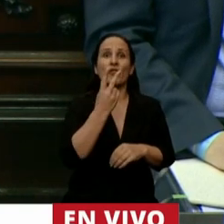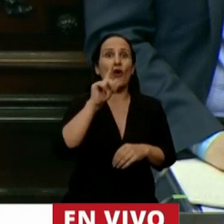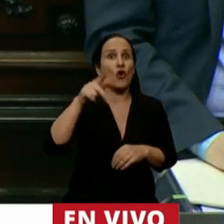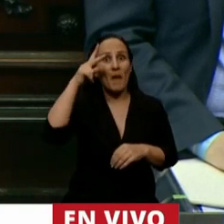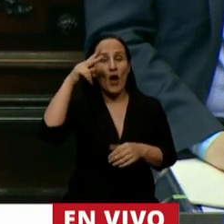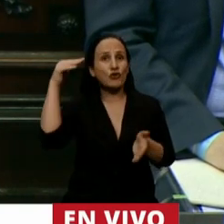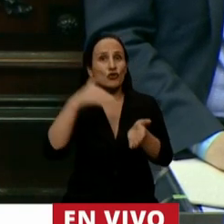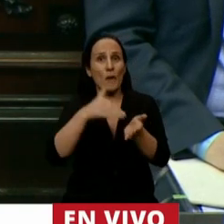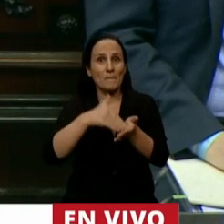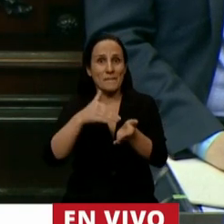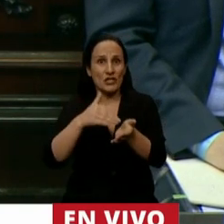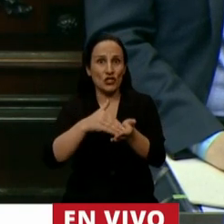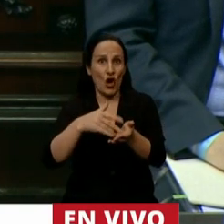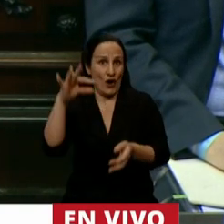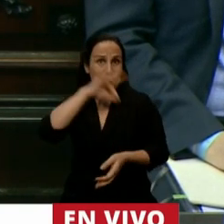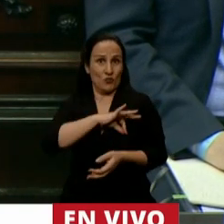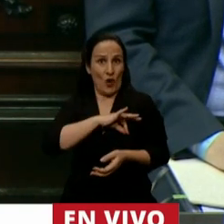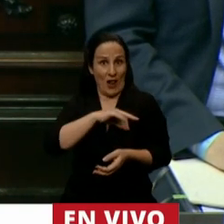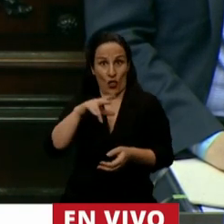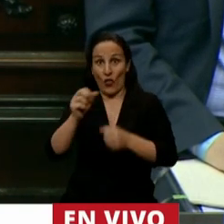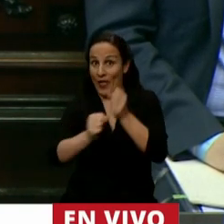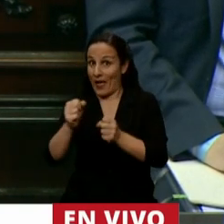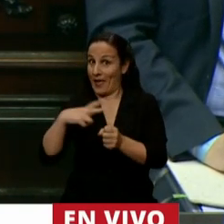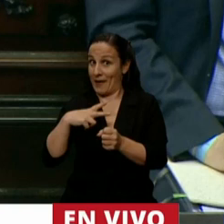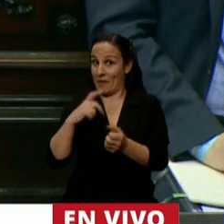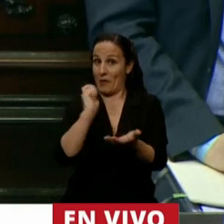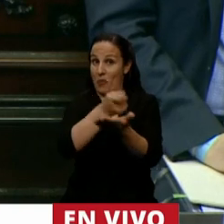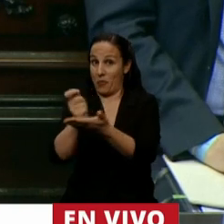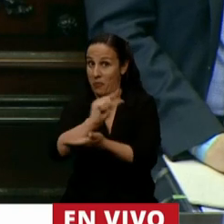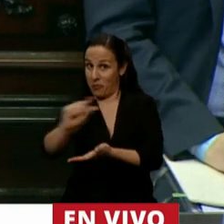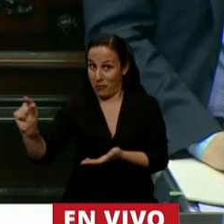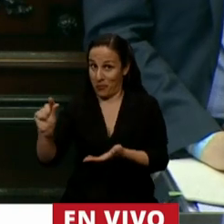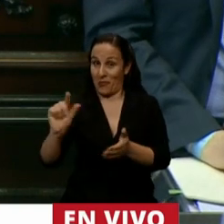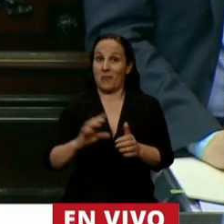de salarios privados de trabajadores y trabajadoras en la Argentina